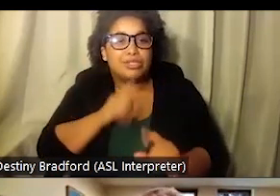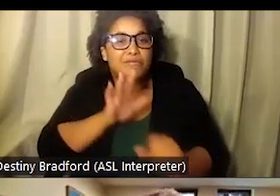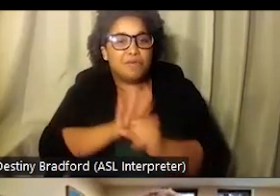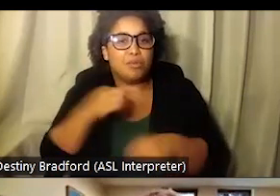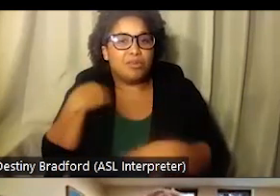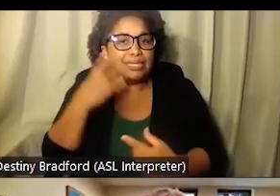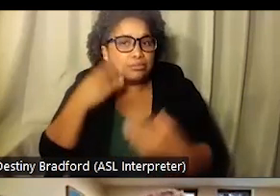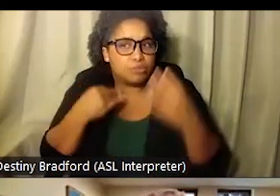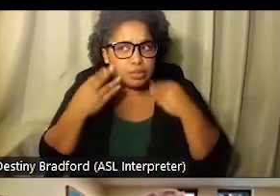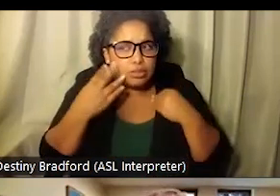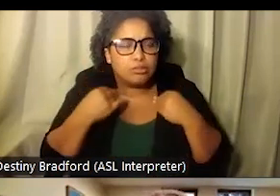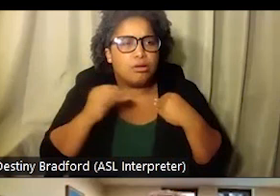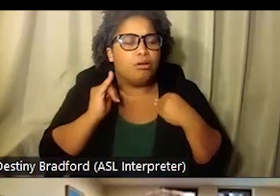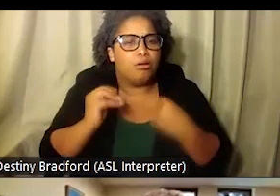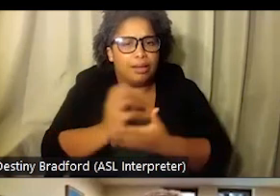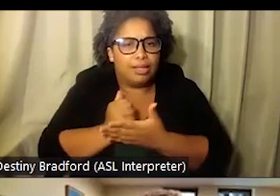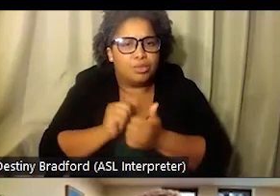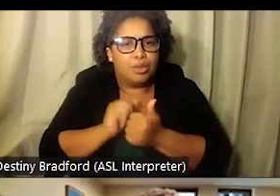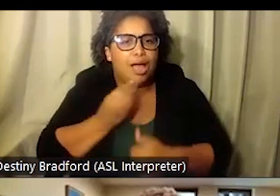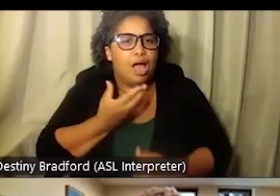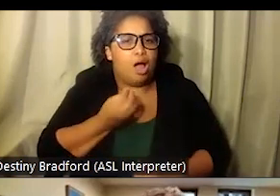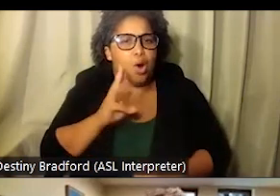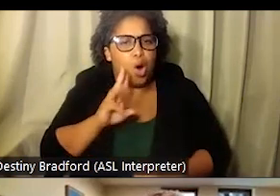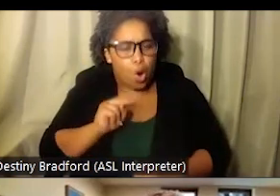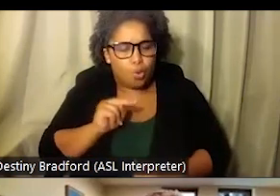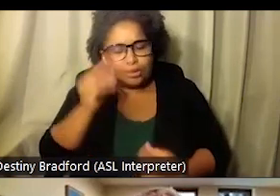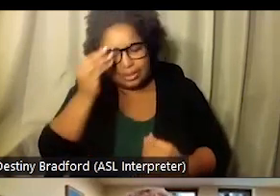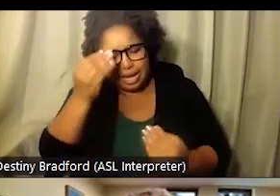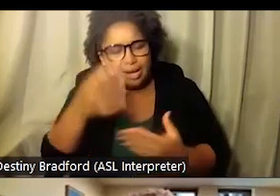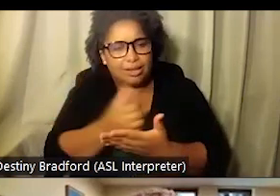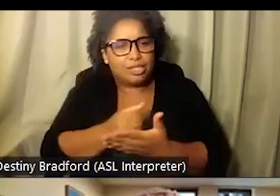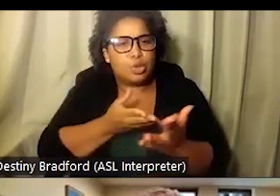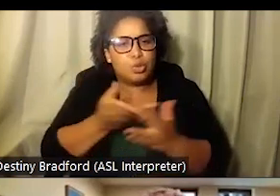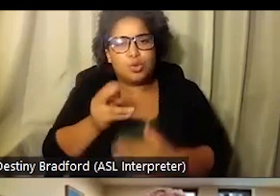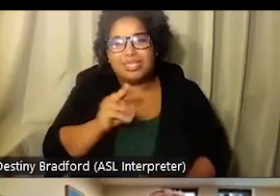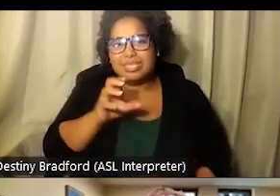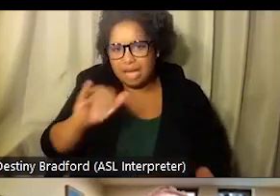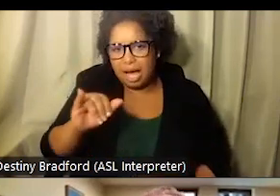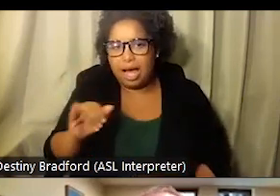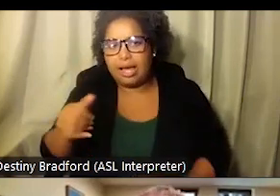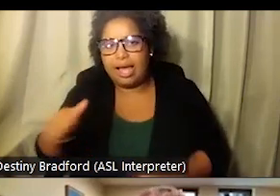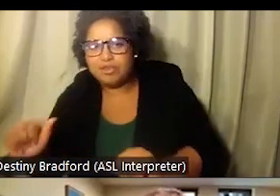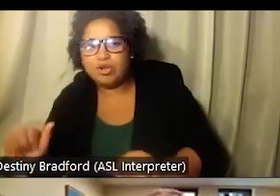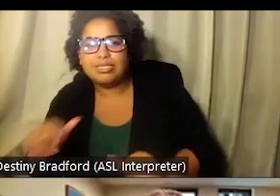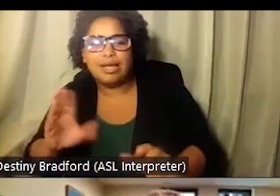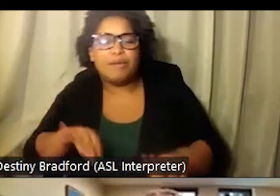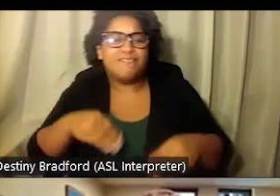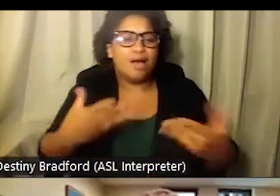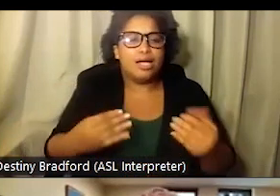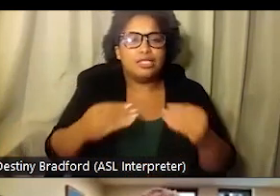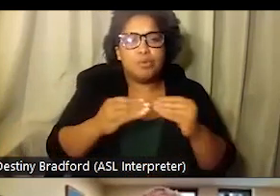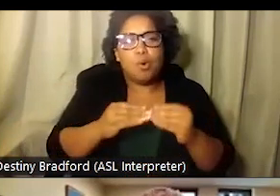actualizado, pero es para poder reafirmar o reafirmar nuestra propia experiencia en